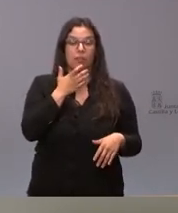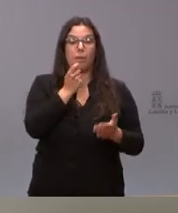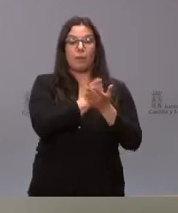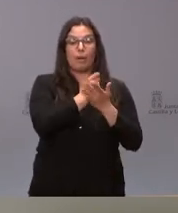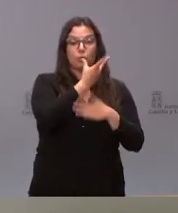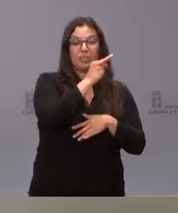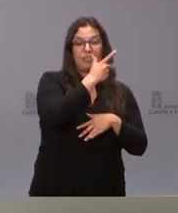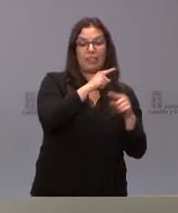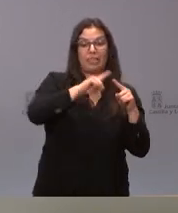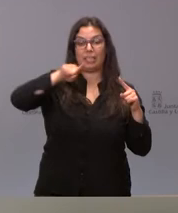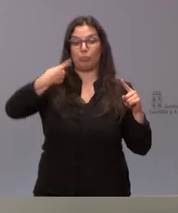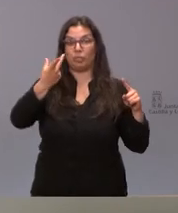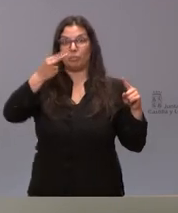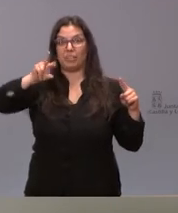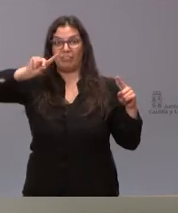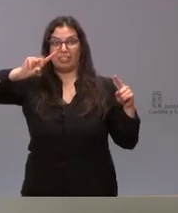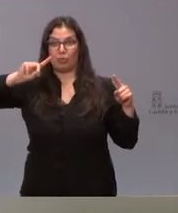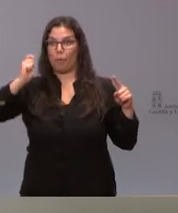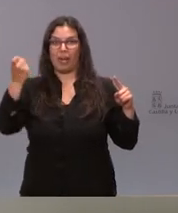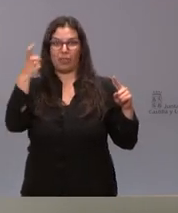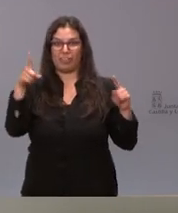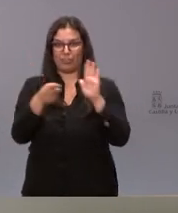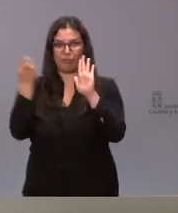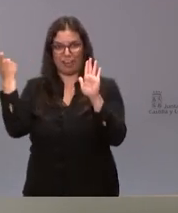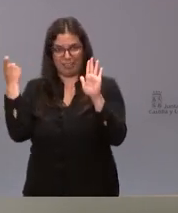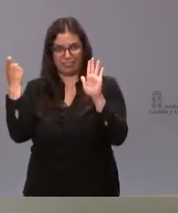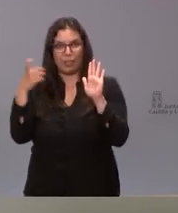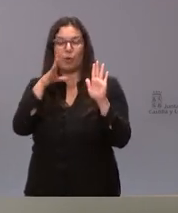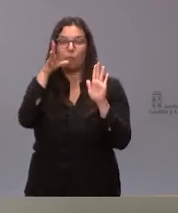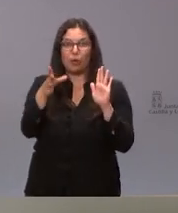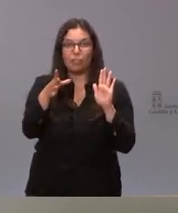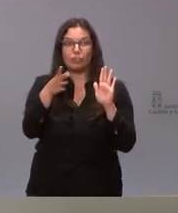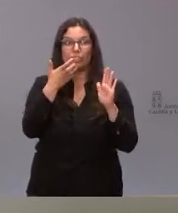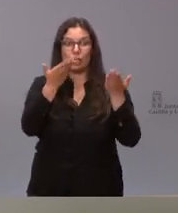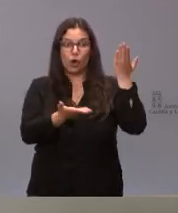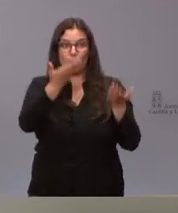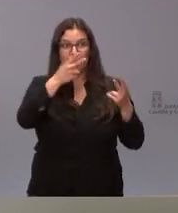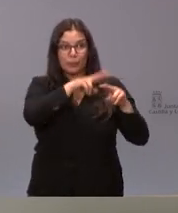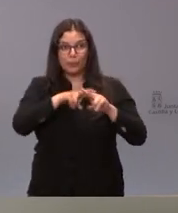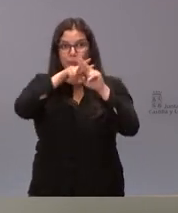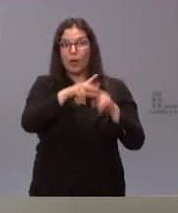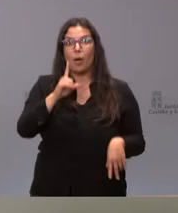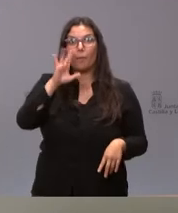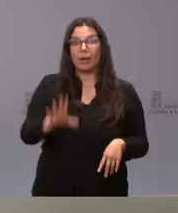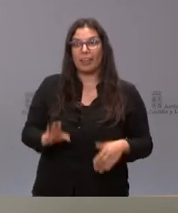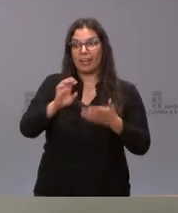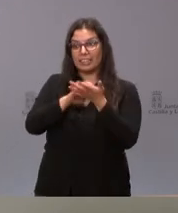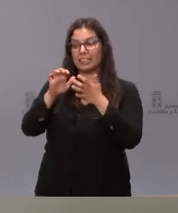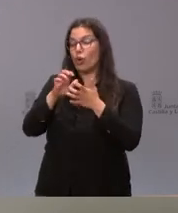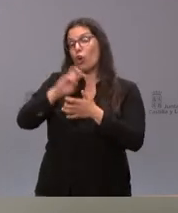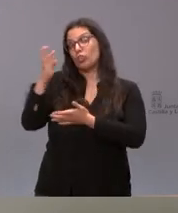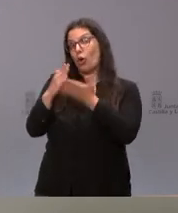20 ya no figuran entre los pagos del 21 y es por lo que en algún análisis puede parecer que alguna otra comunidad autónoma que retrasó los pagos